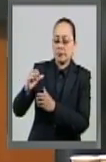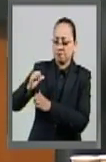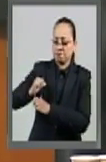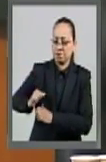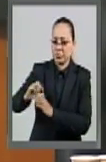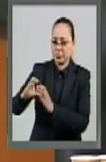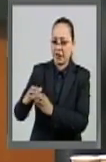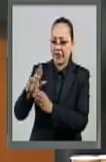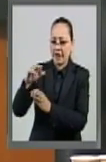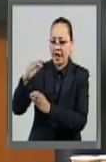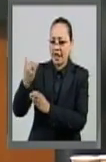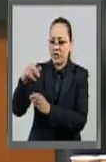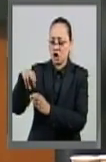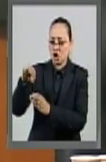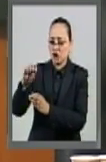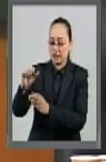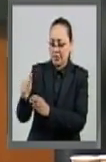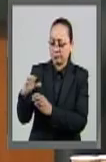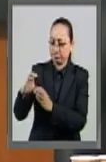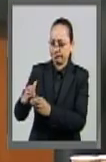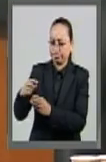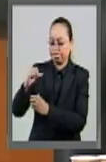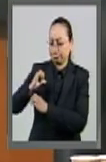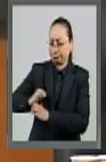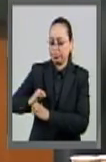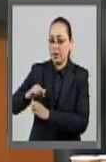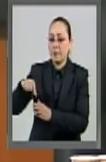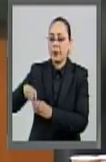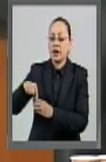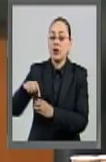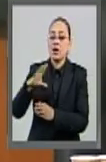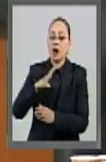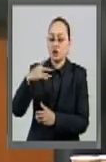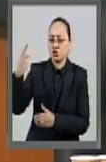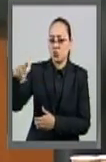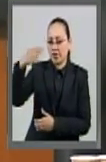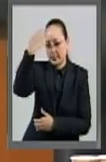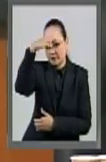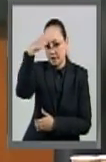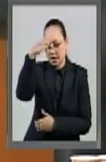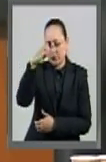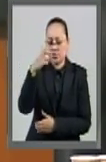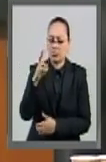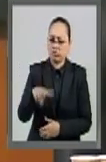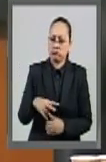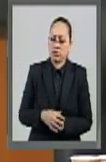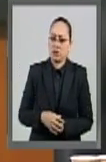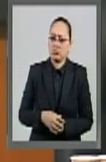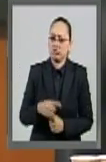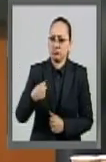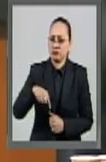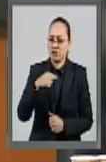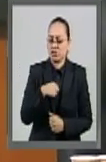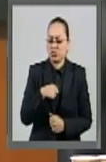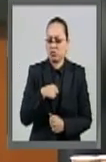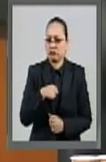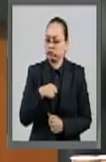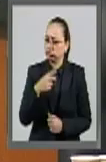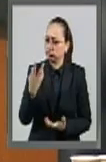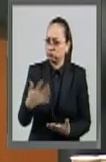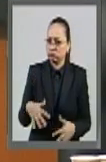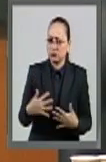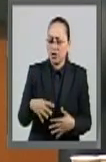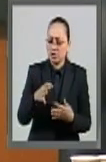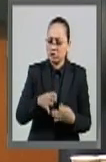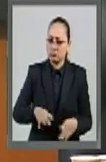me parece que con la experiencia que él lleva, pues merece el razonamiento de nuestra consideración